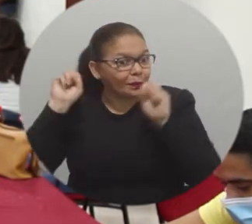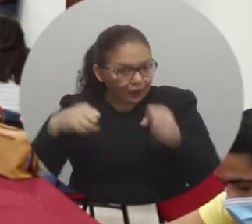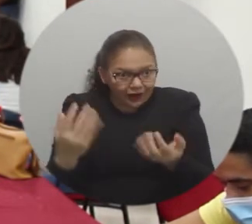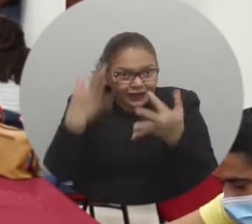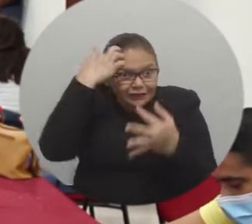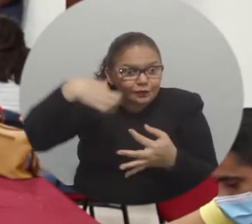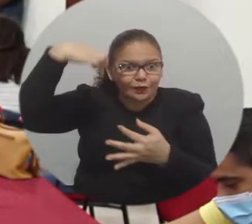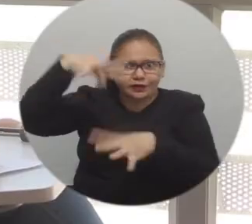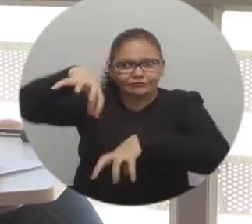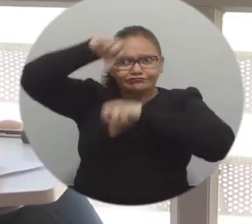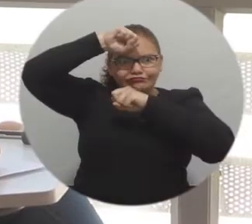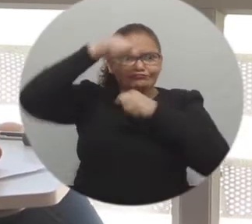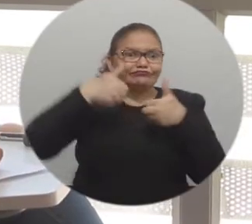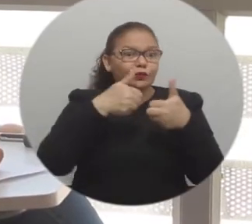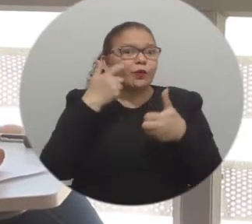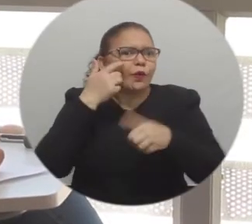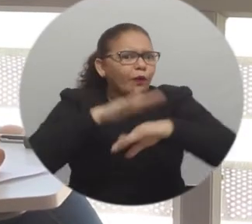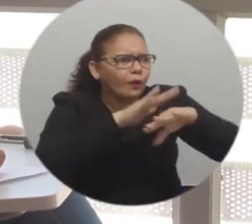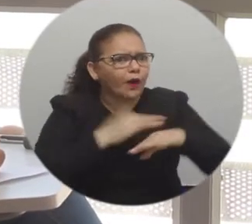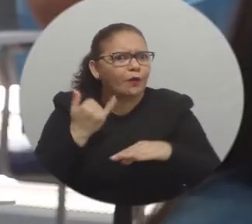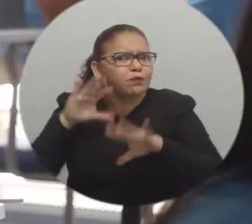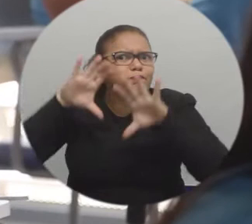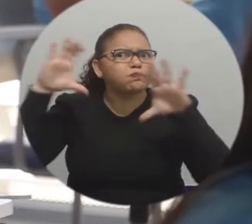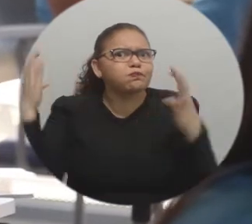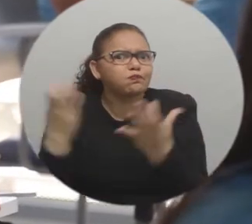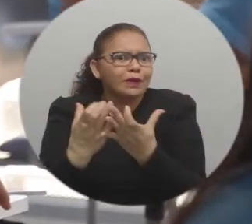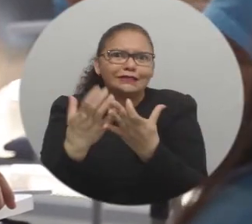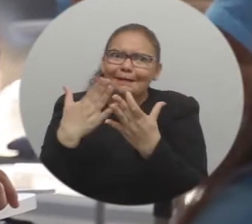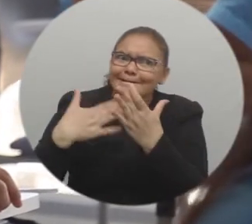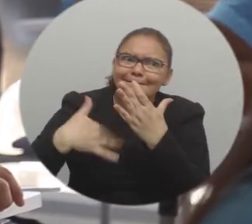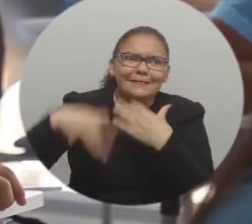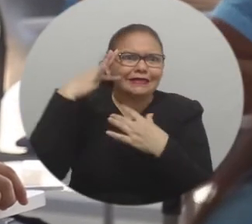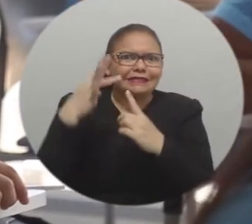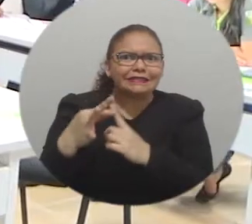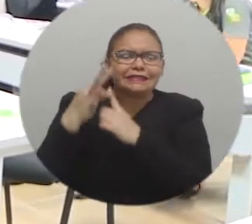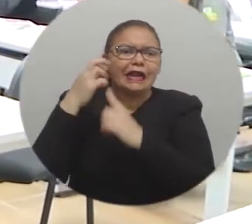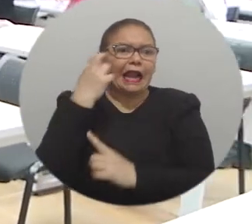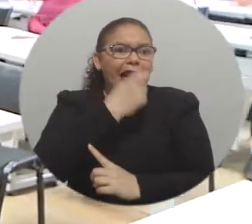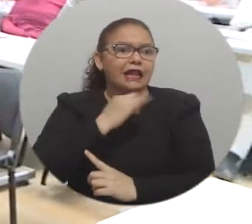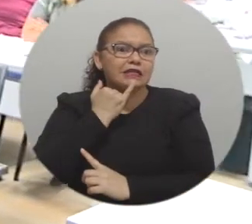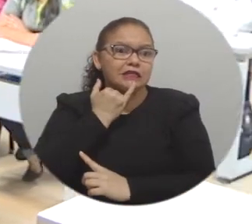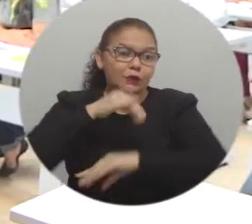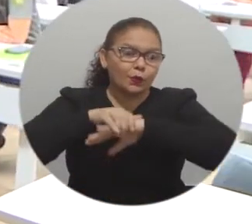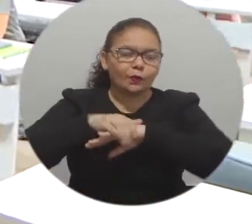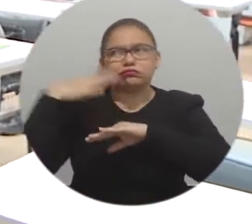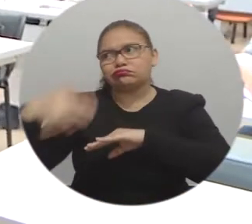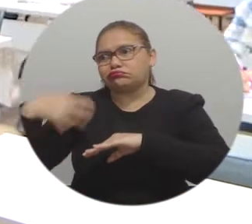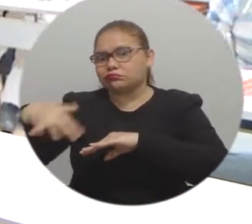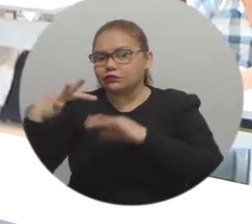importante en su camino profesional. Y que, bueno, ahora estamos en un mundo globalizado donde el inglés en especial es algo muy